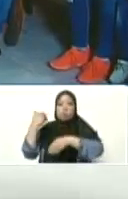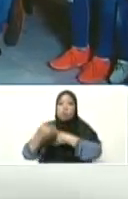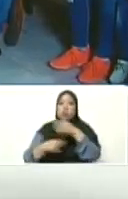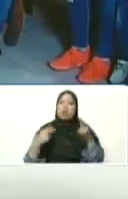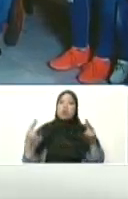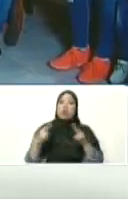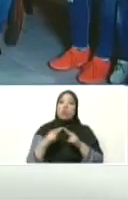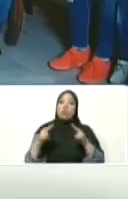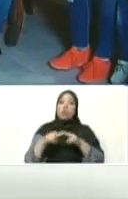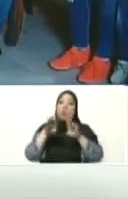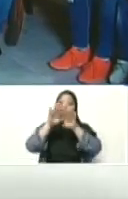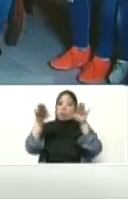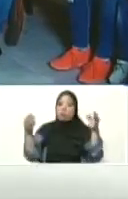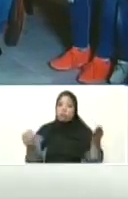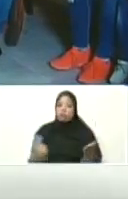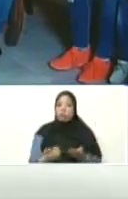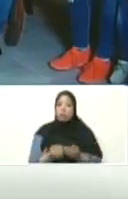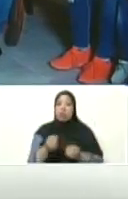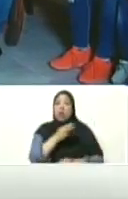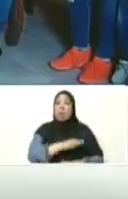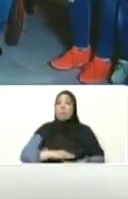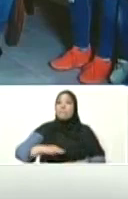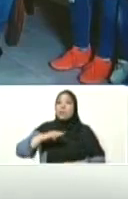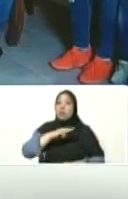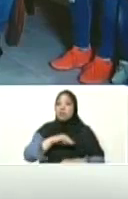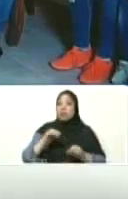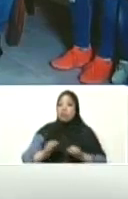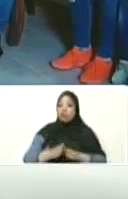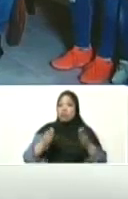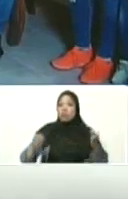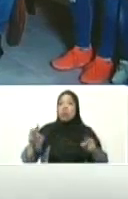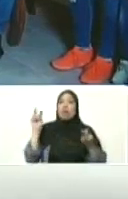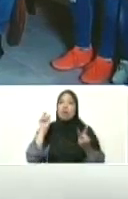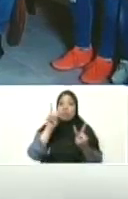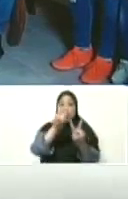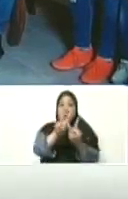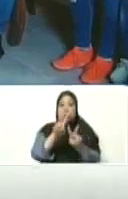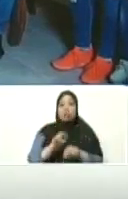conozca en el mundo entero la gran misión Vivienda Venezuela.